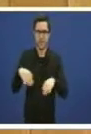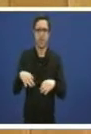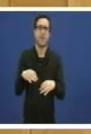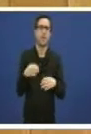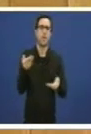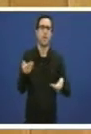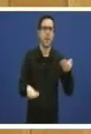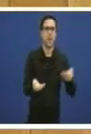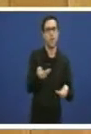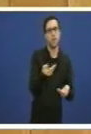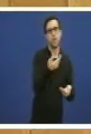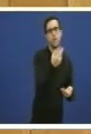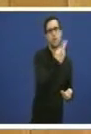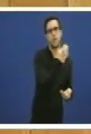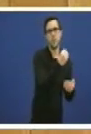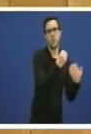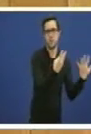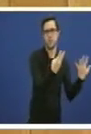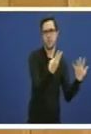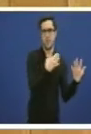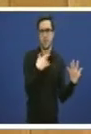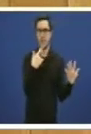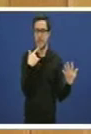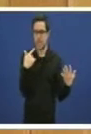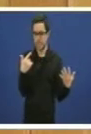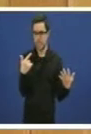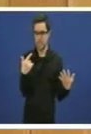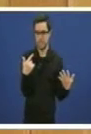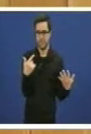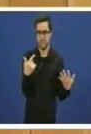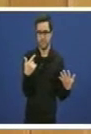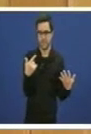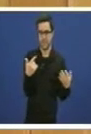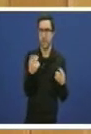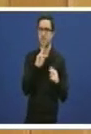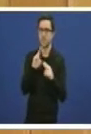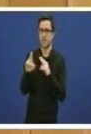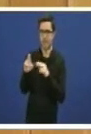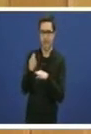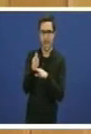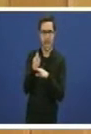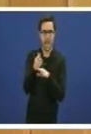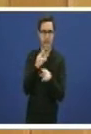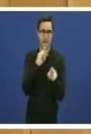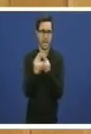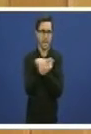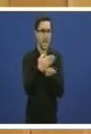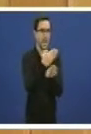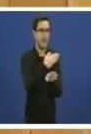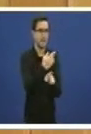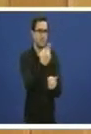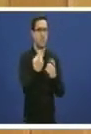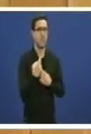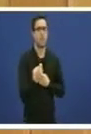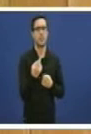Non obstante senhora Bauzas antes de responder a diferentes cuestións que me pregunta creo verdadeiramente